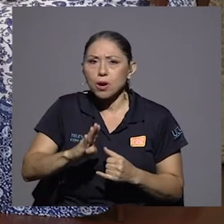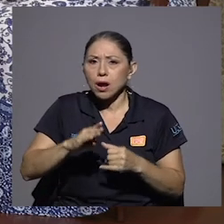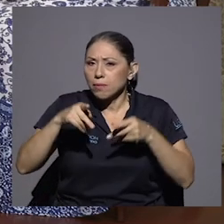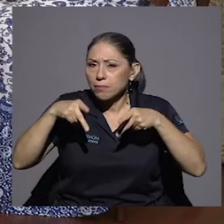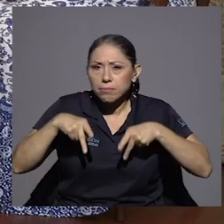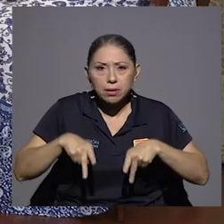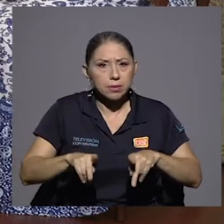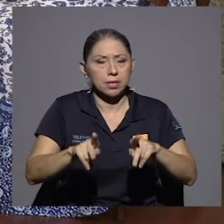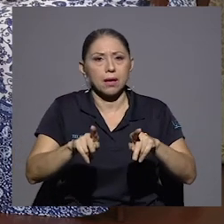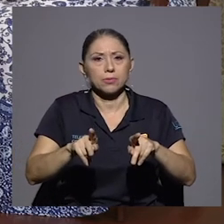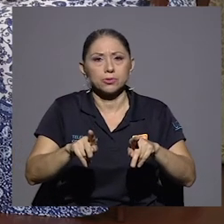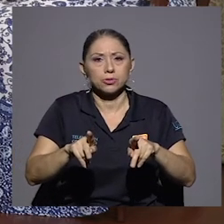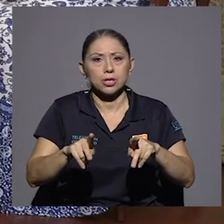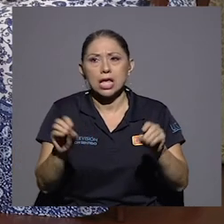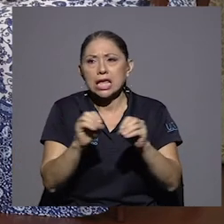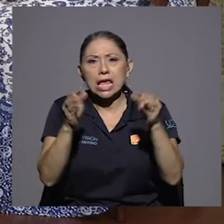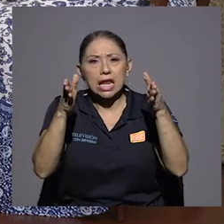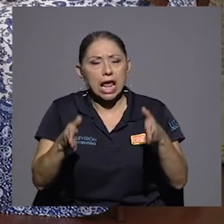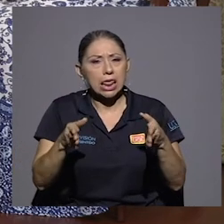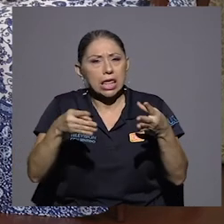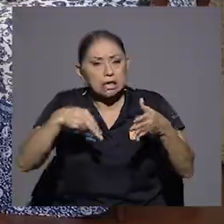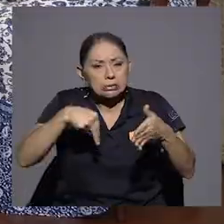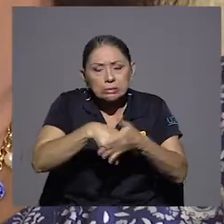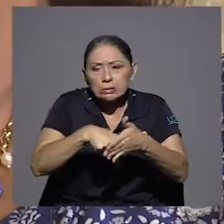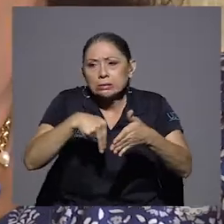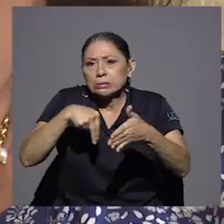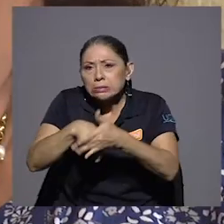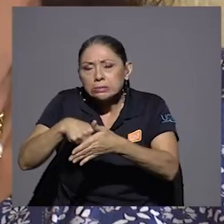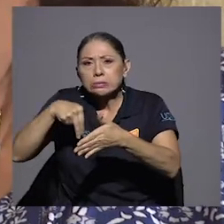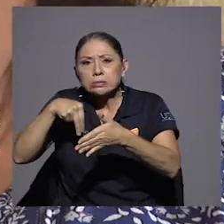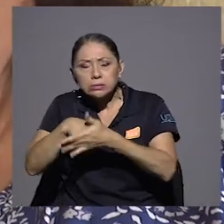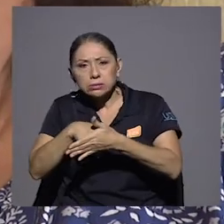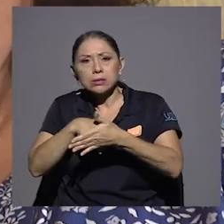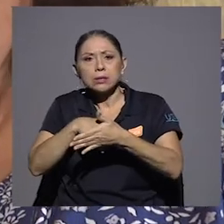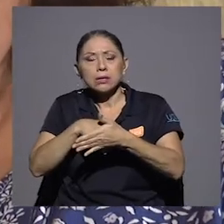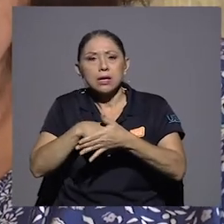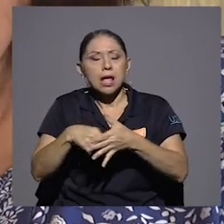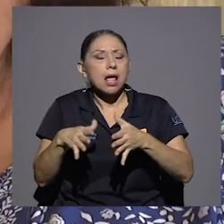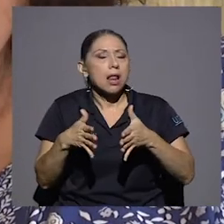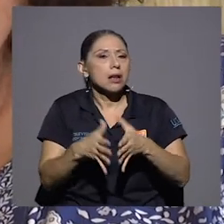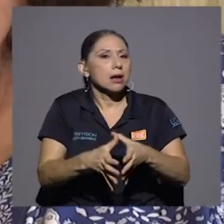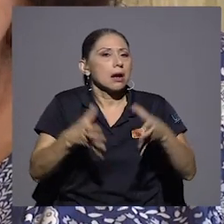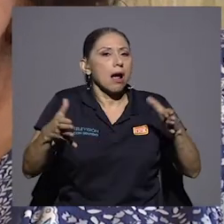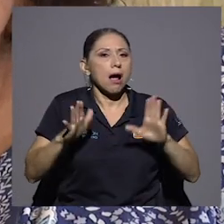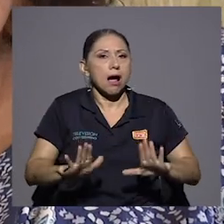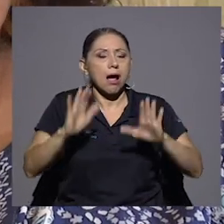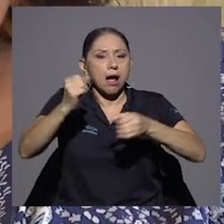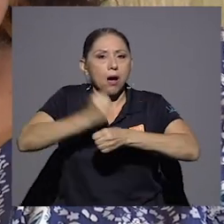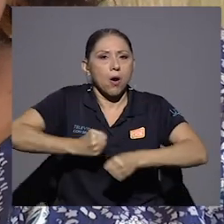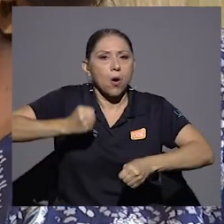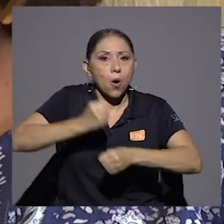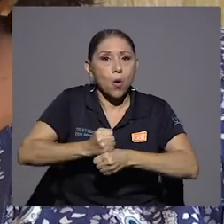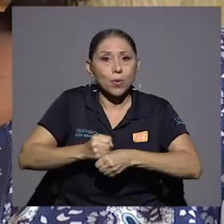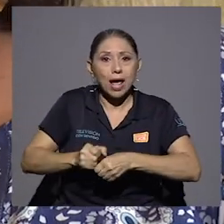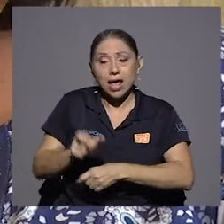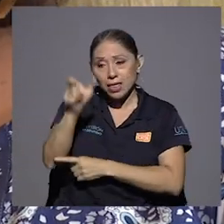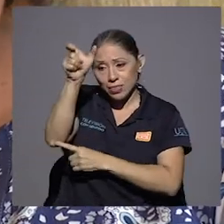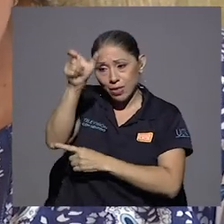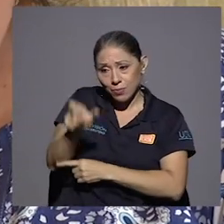trate de bloquear toda la gran obra de el humanista